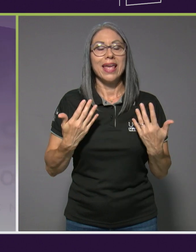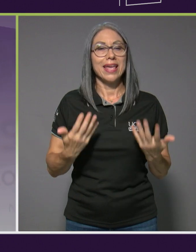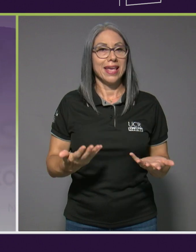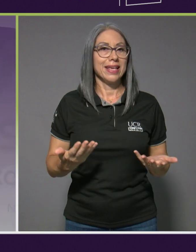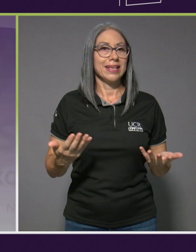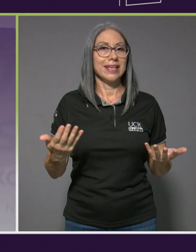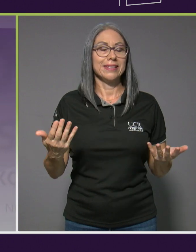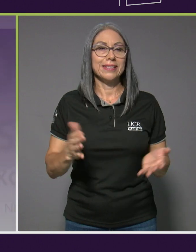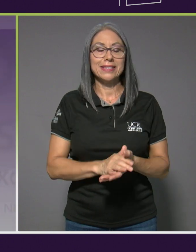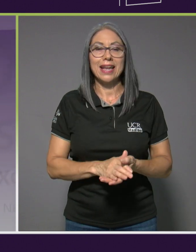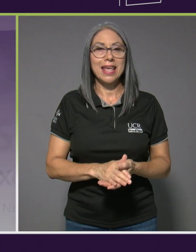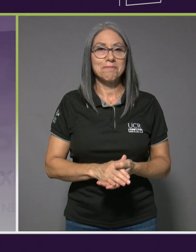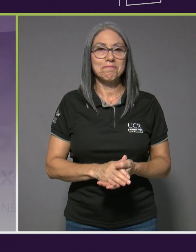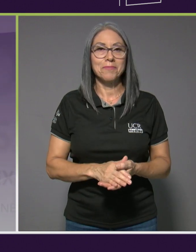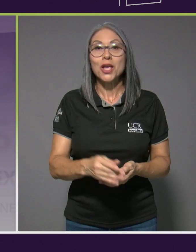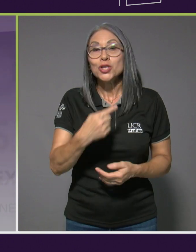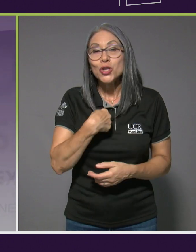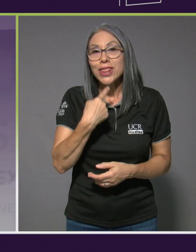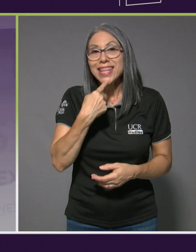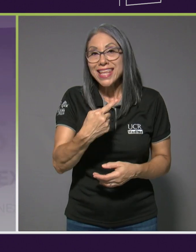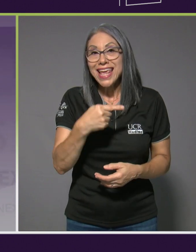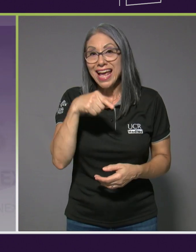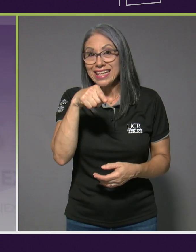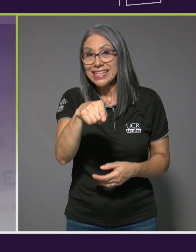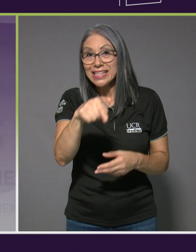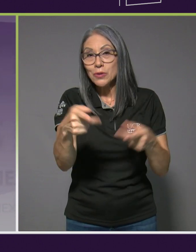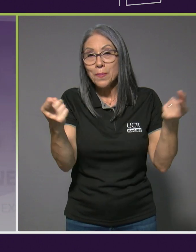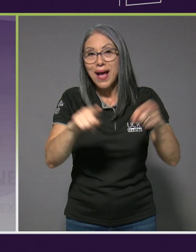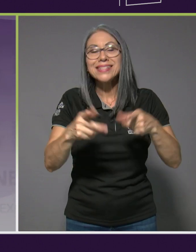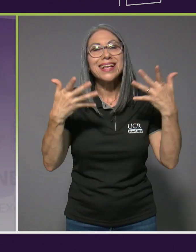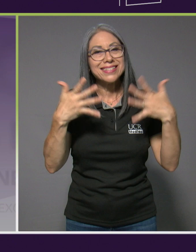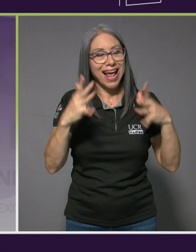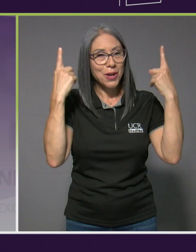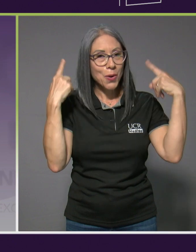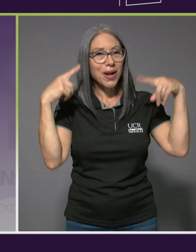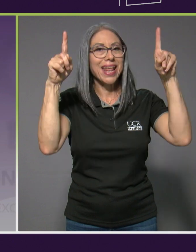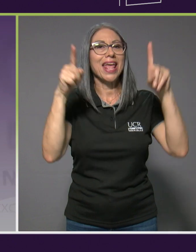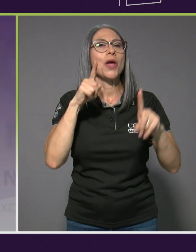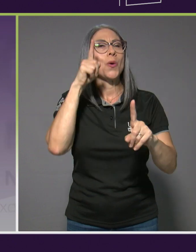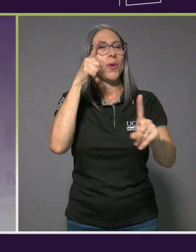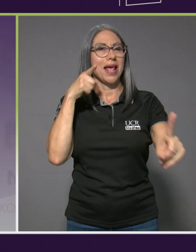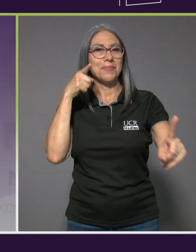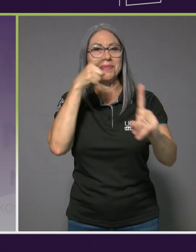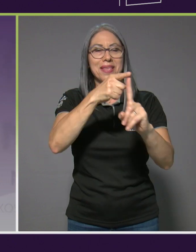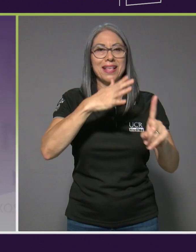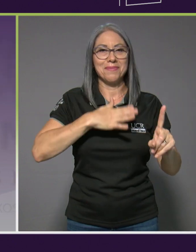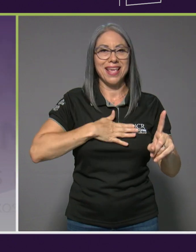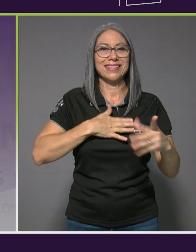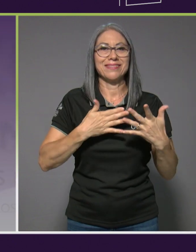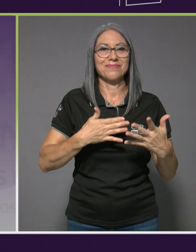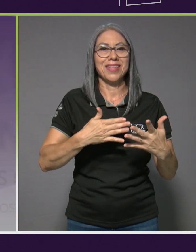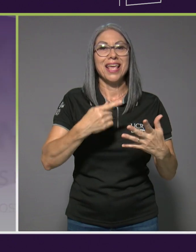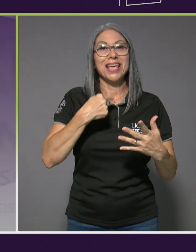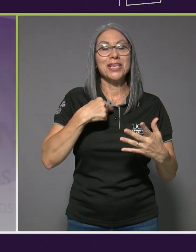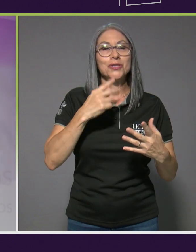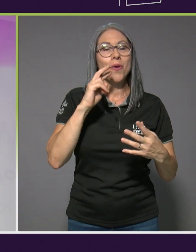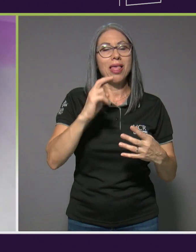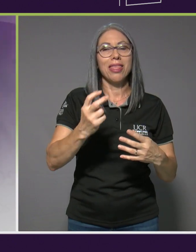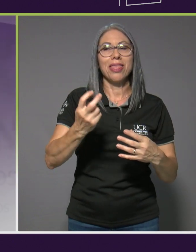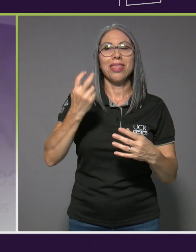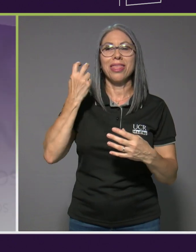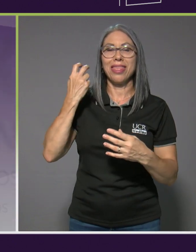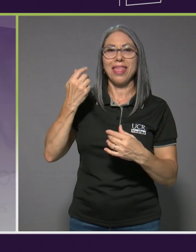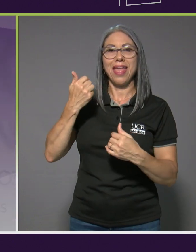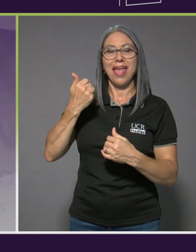Estaría, diría que ya logré una de mis metas que haría a Sarita de 8 años muy orgullosa. Por